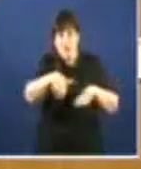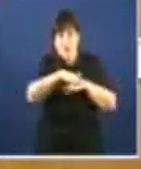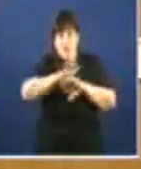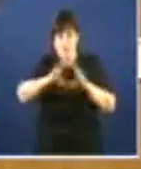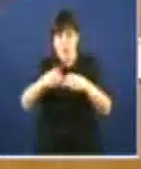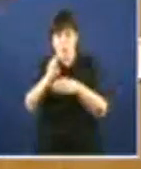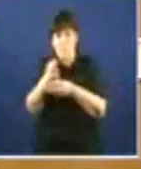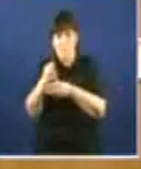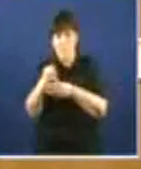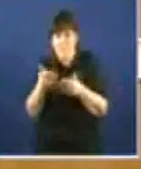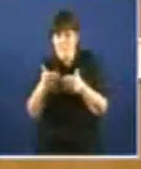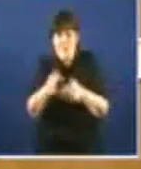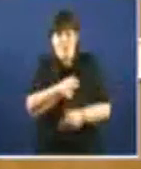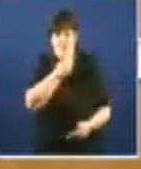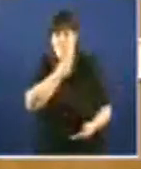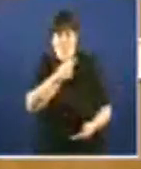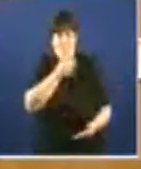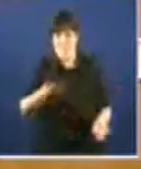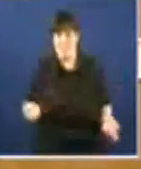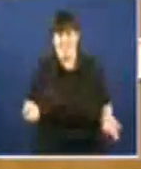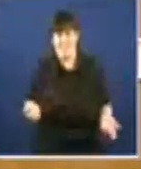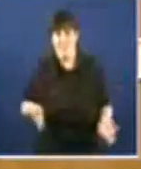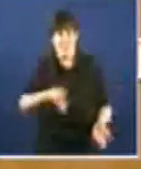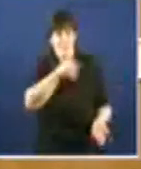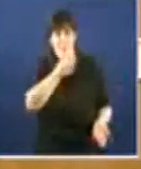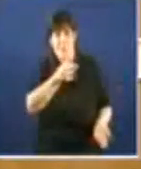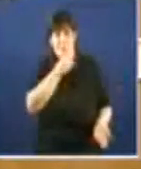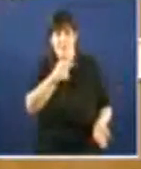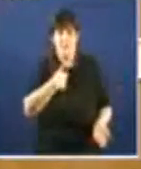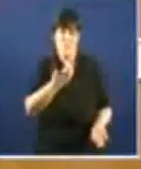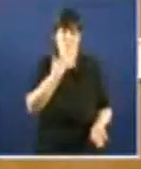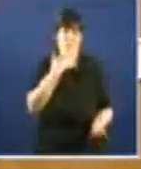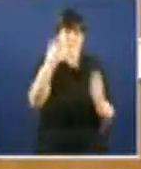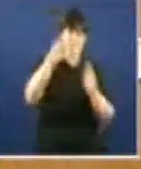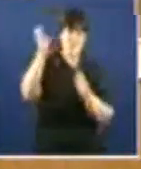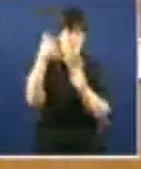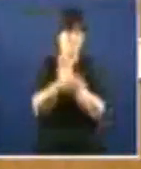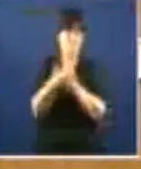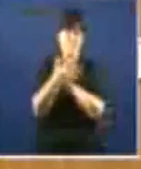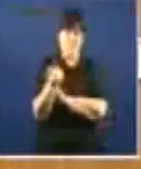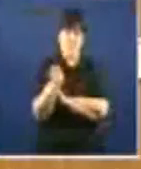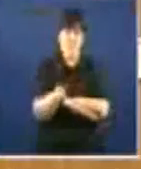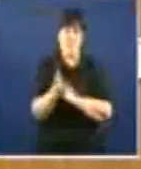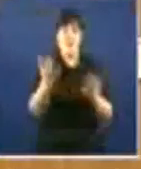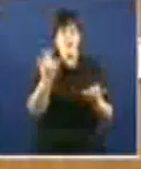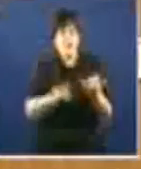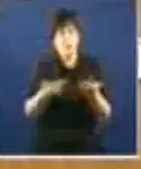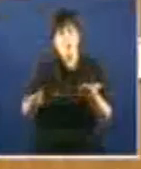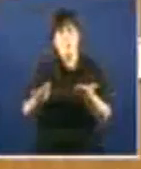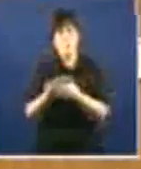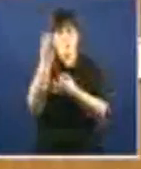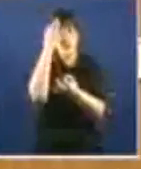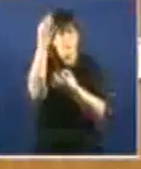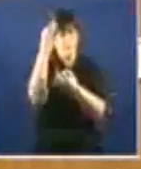xunta de Galicia. Está por ver a primeira vez e non quero poñer máis exemplos. Polo tanto, son propostas concretas que poden resolver